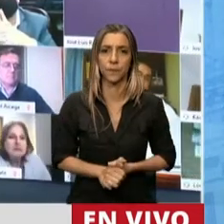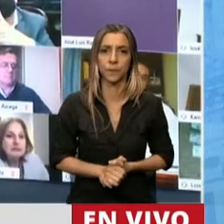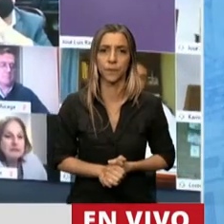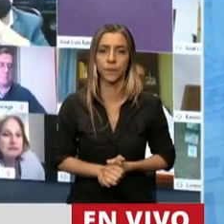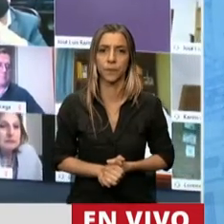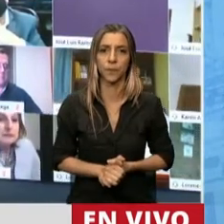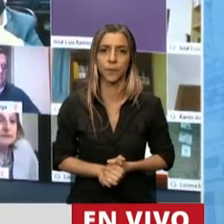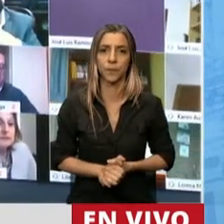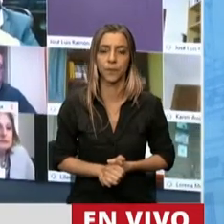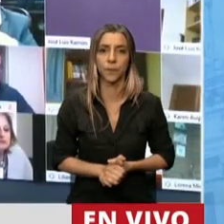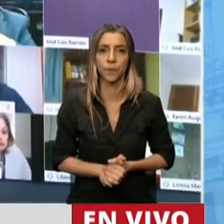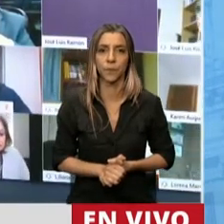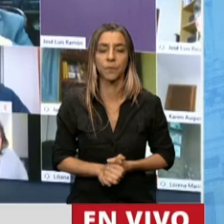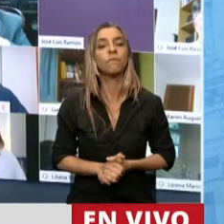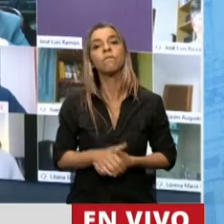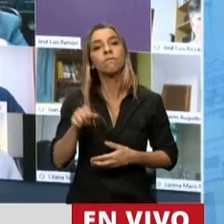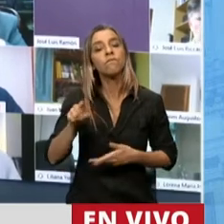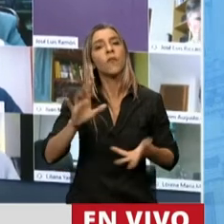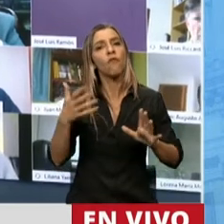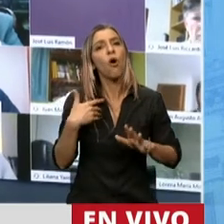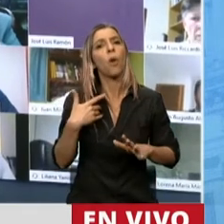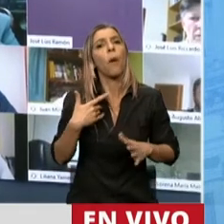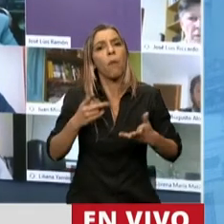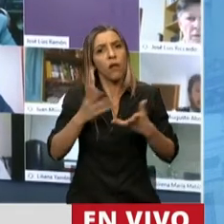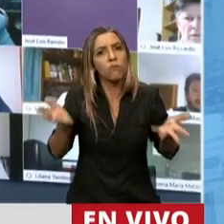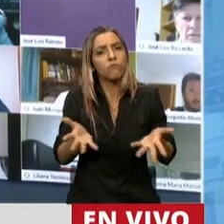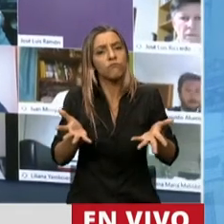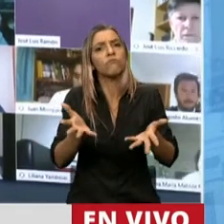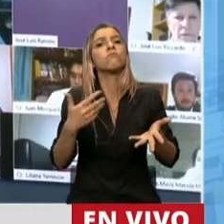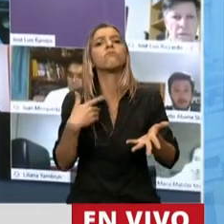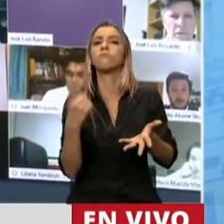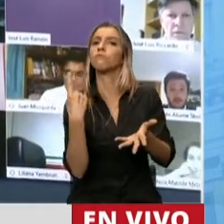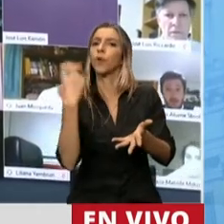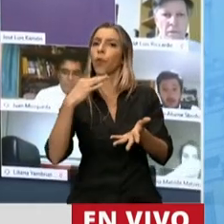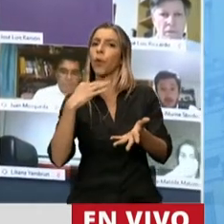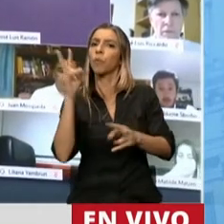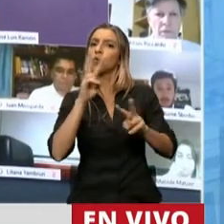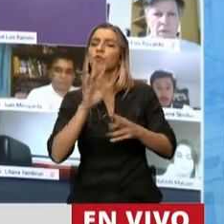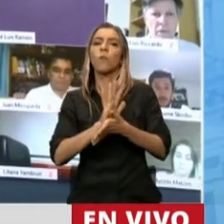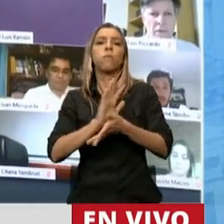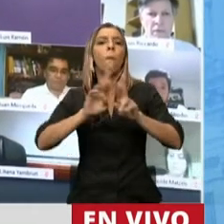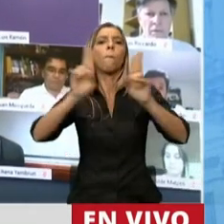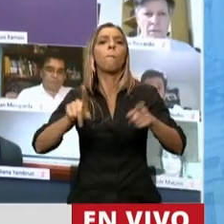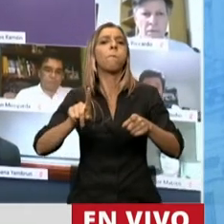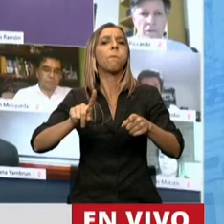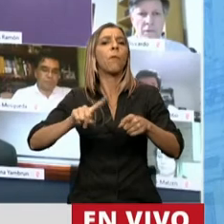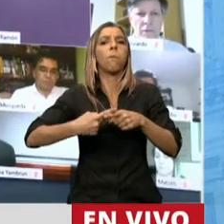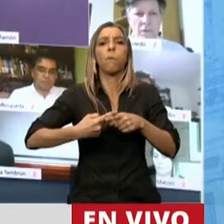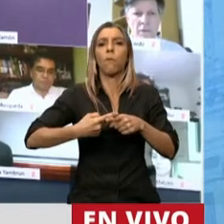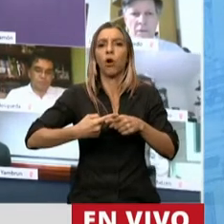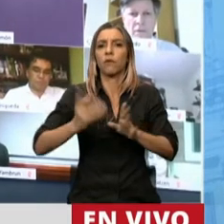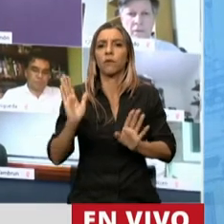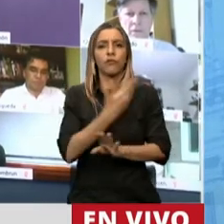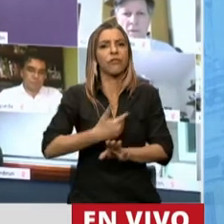Y es que la economía del conocimiento debe ser abordada como una verdadera política de Estado. Es decir, una política central